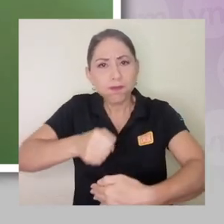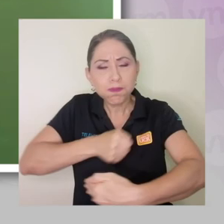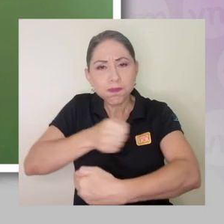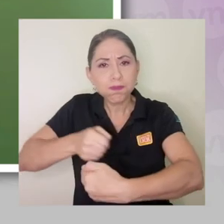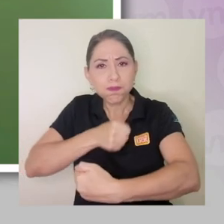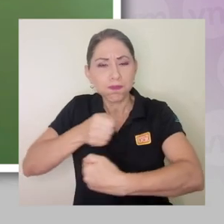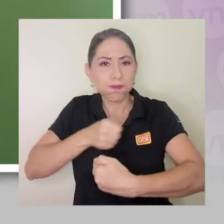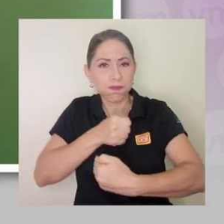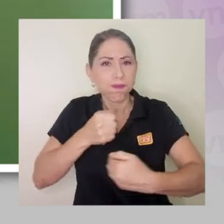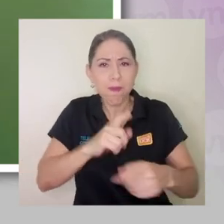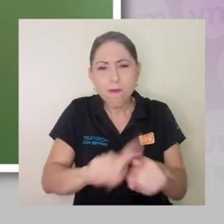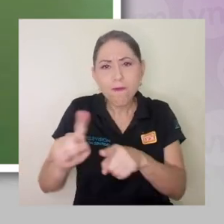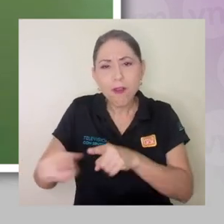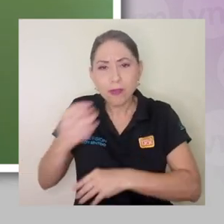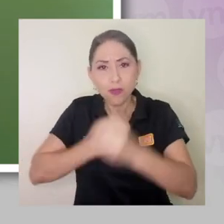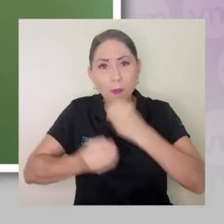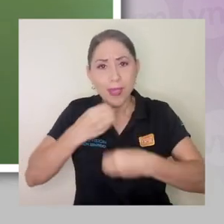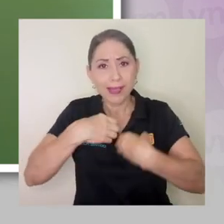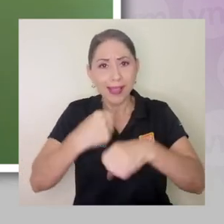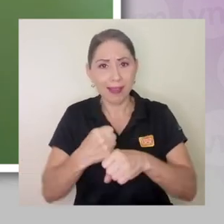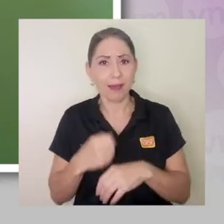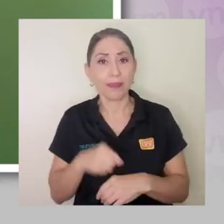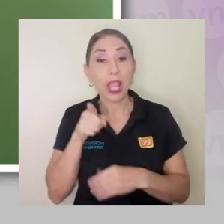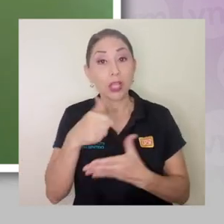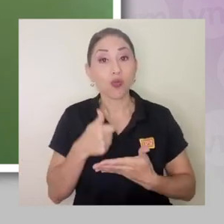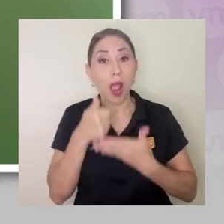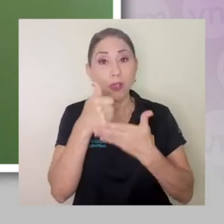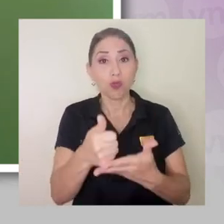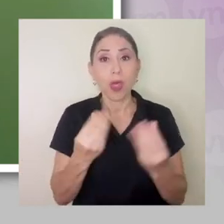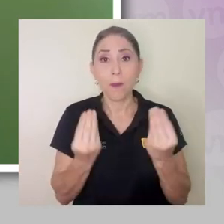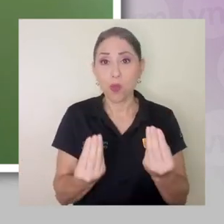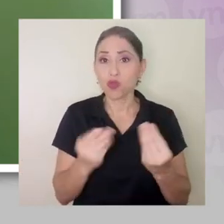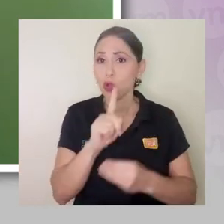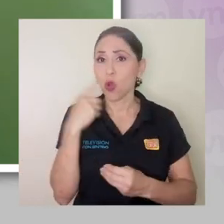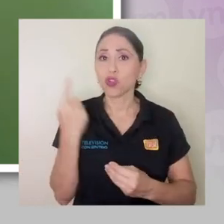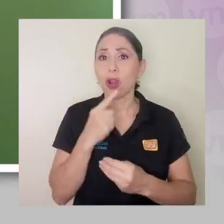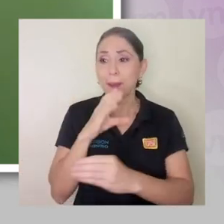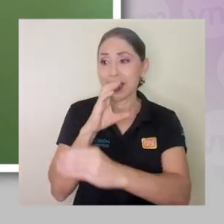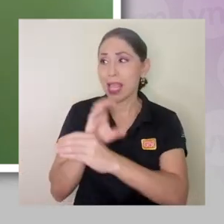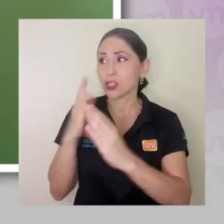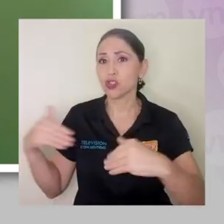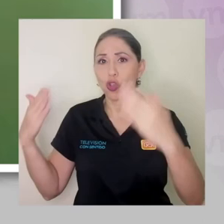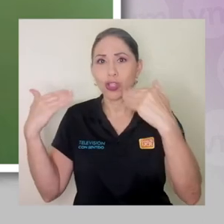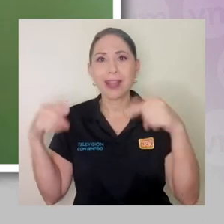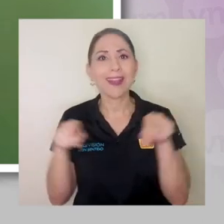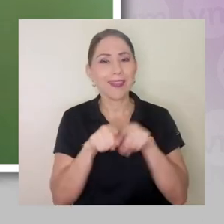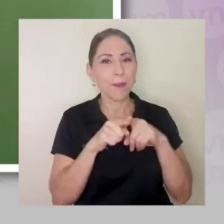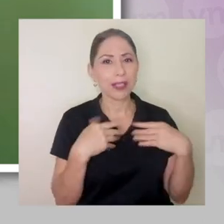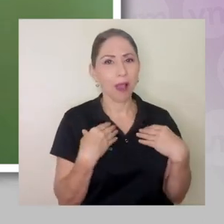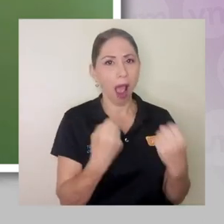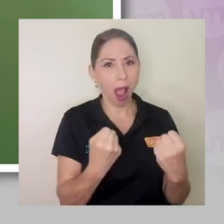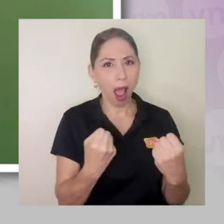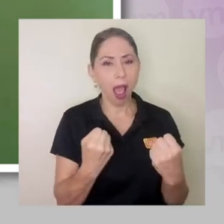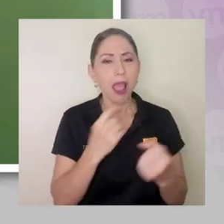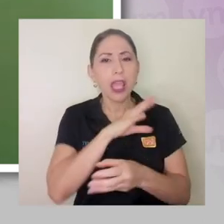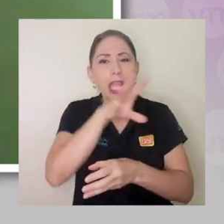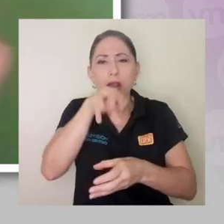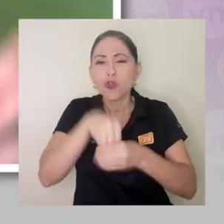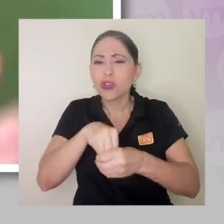por ejemplo, en preparaciones que haría, incluye, y eso también ayuda mucho, no solo en la parte sostenible, sino en la parte saludable,